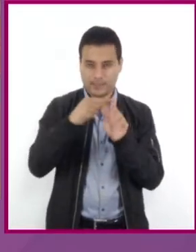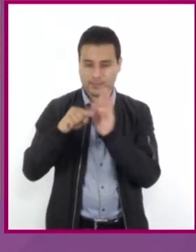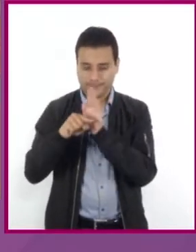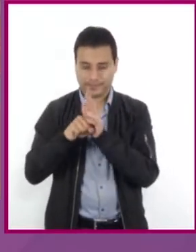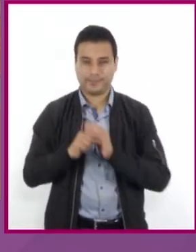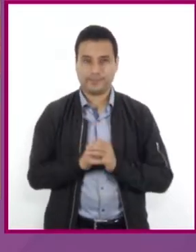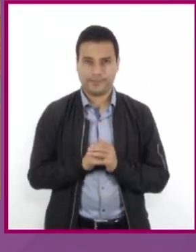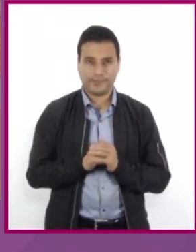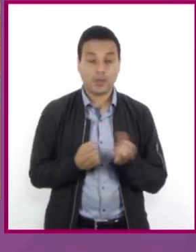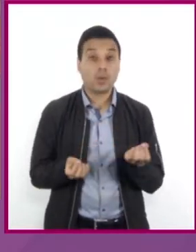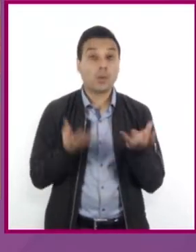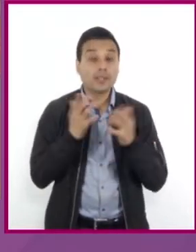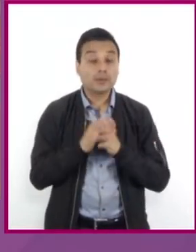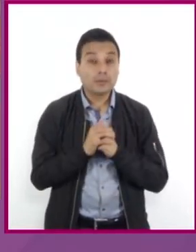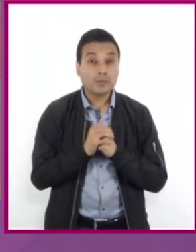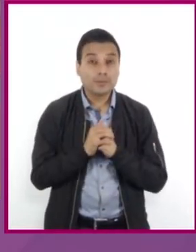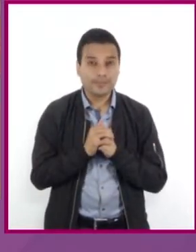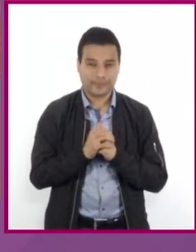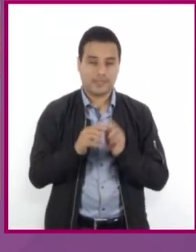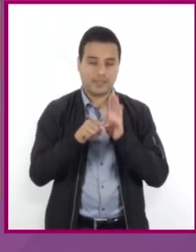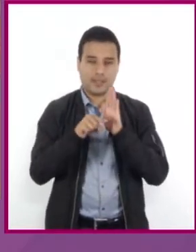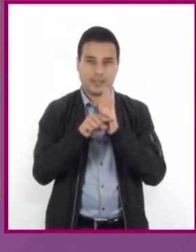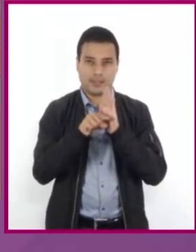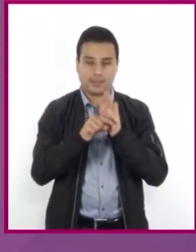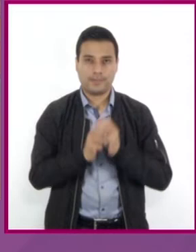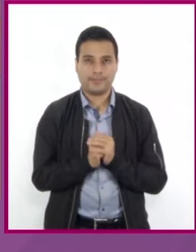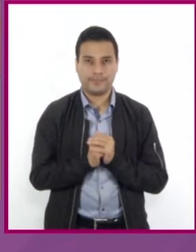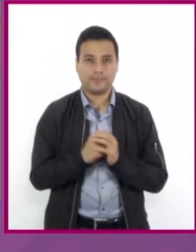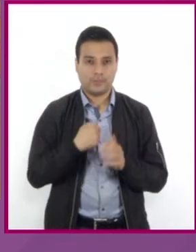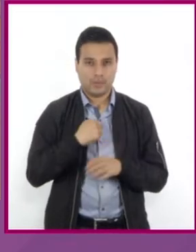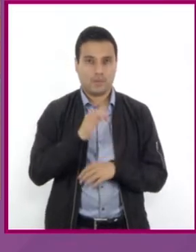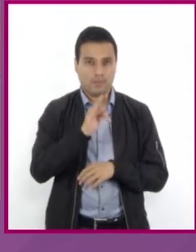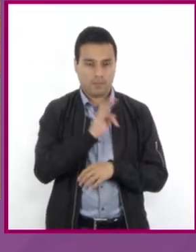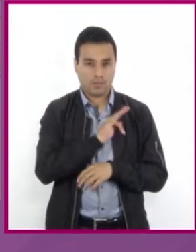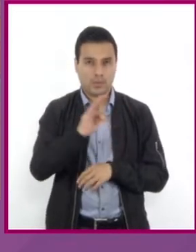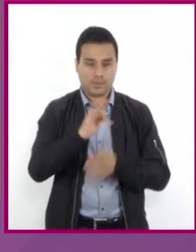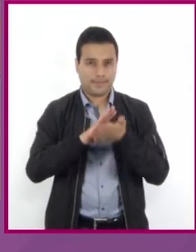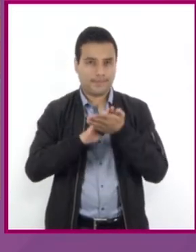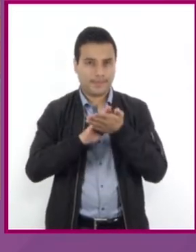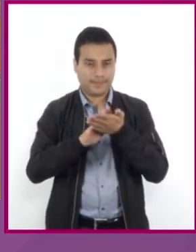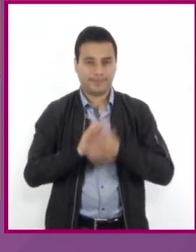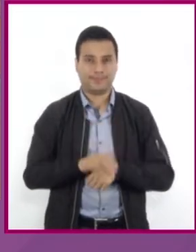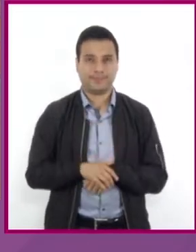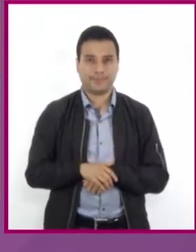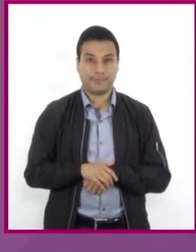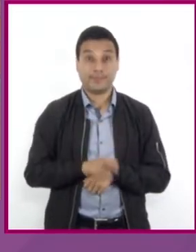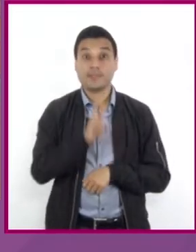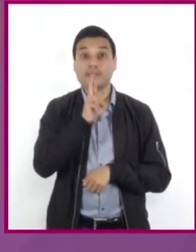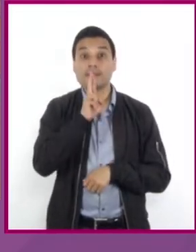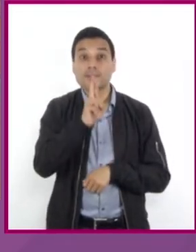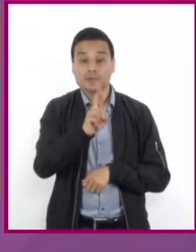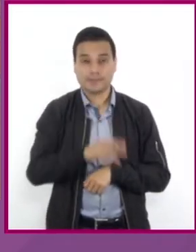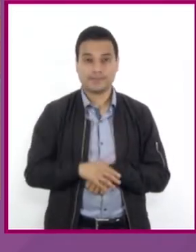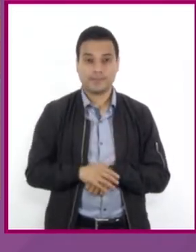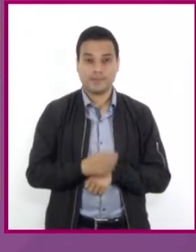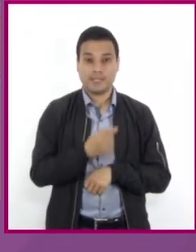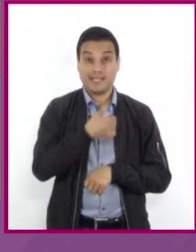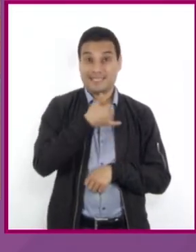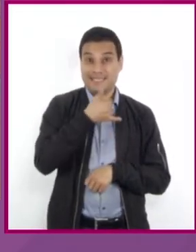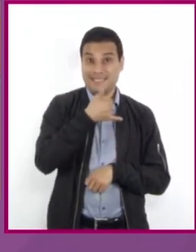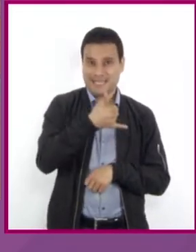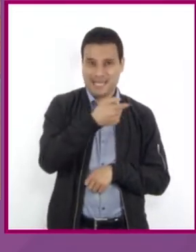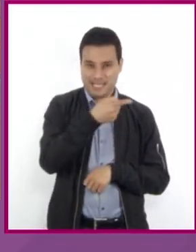negativo, igual a negativo, podemos eliminar los signos de agrupación, obteniendo 1y